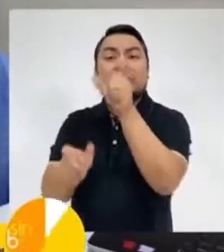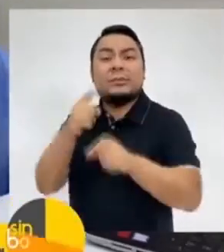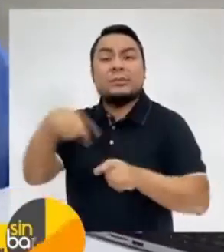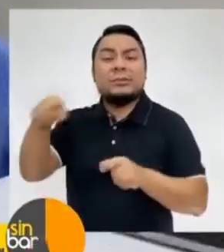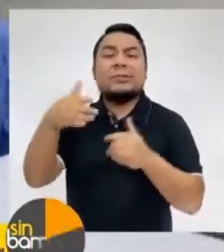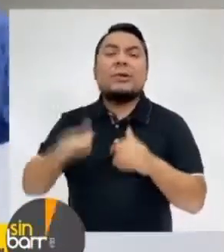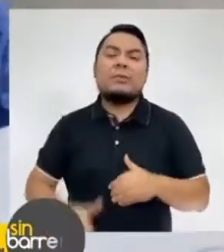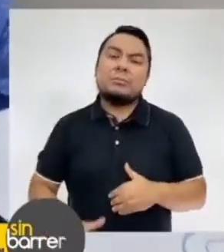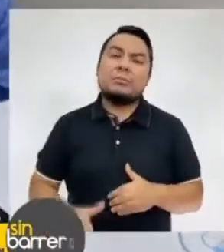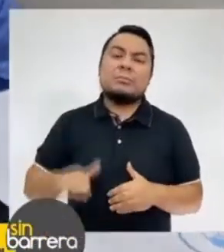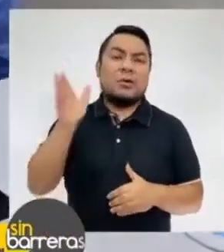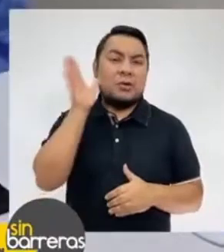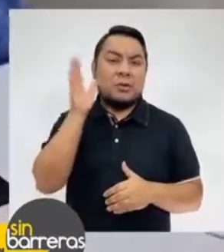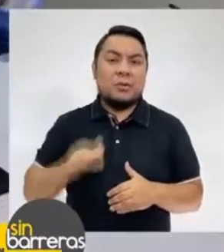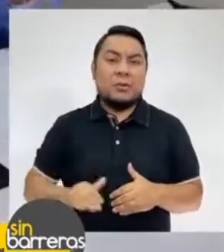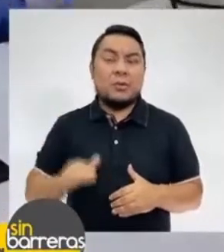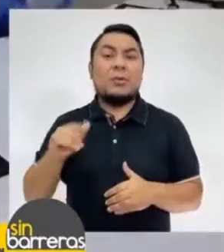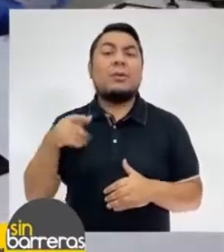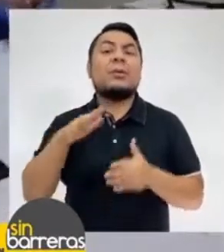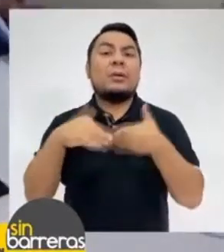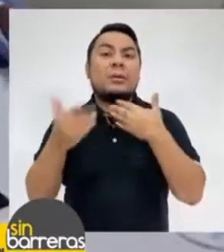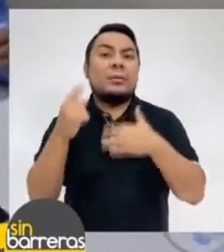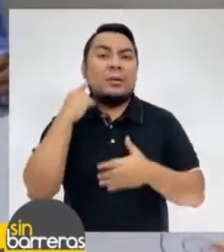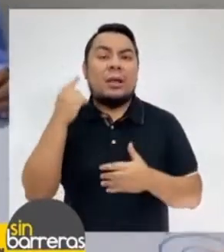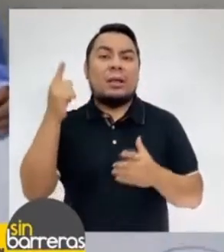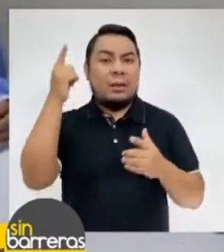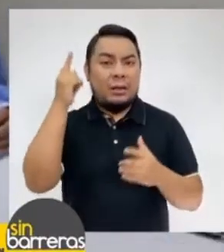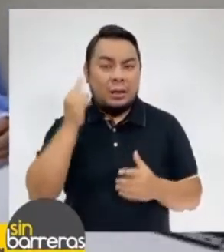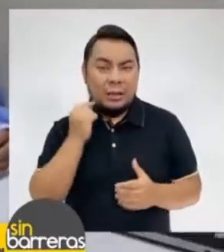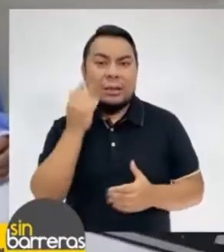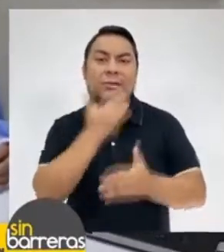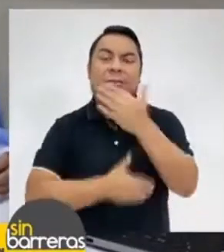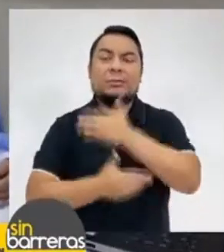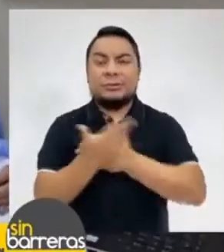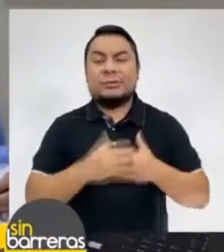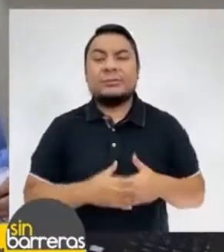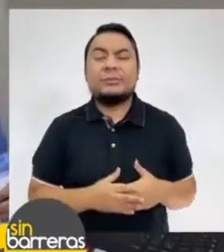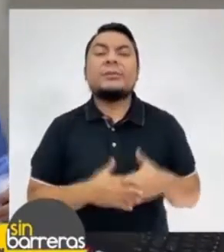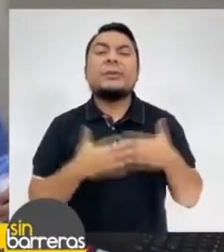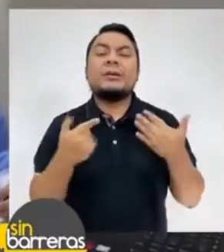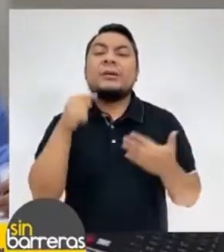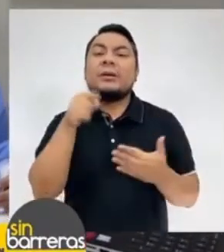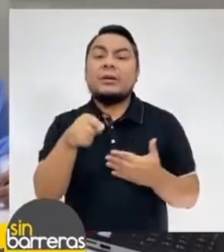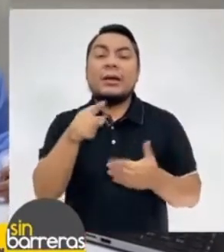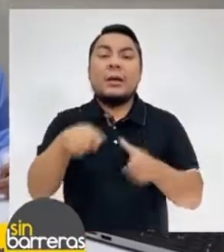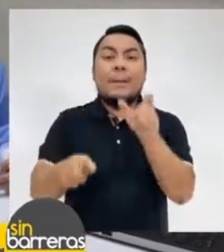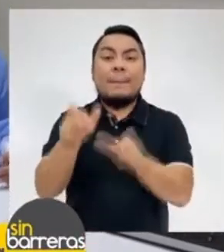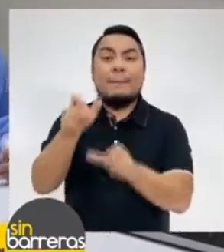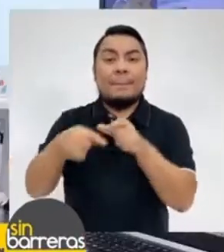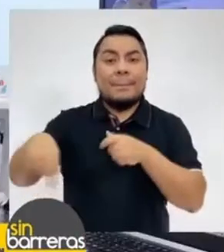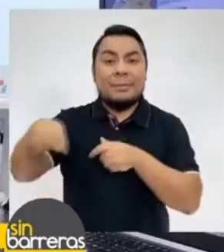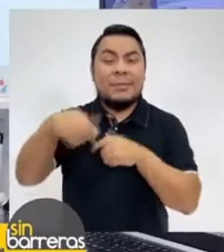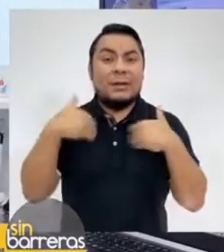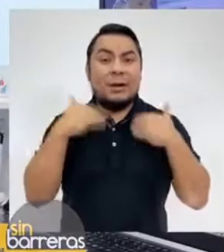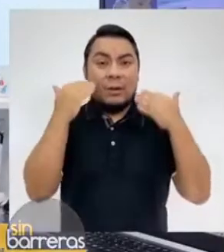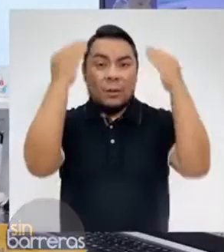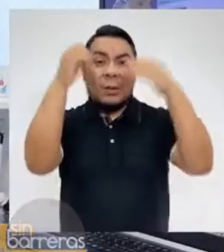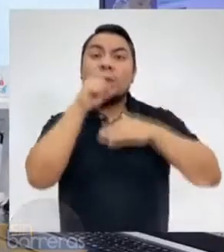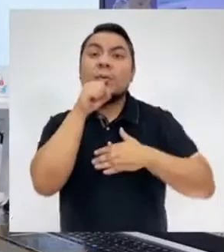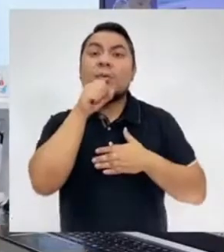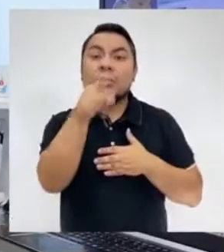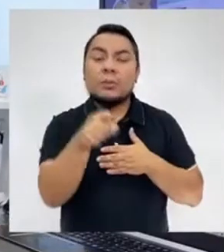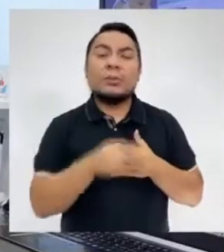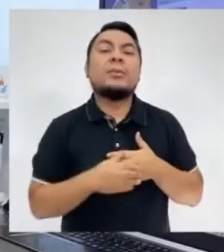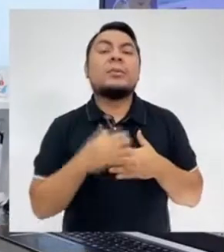hay muchas personas que a lo largo de su vida terminan desarrollando esta discapacidad y así, entonces en el caso de las personas si tienen un